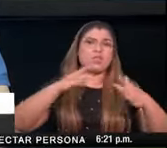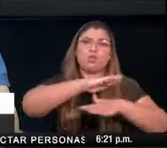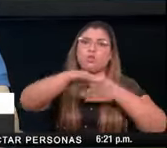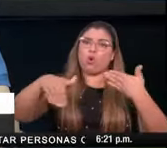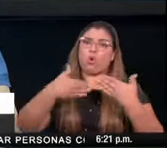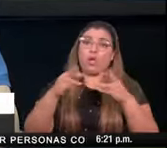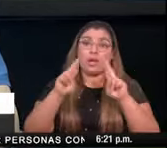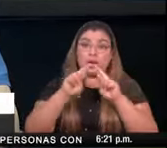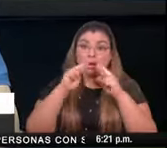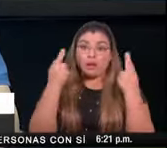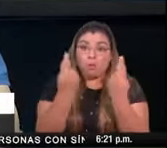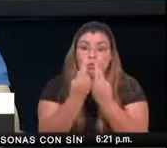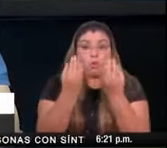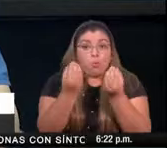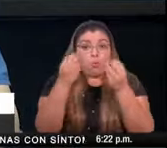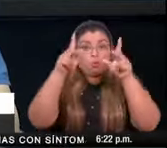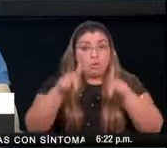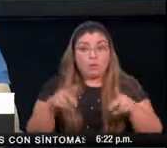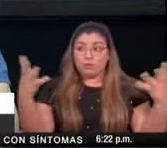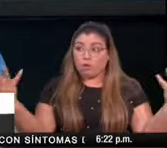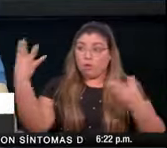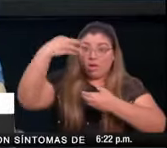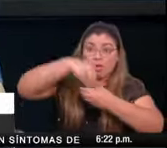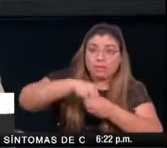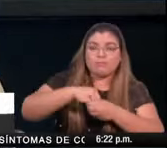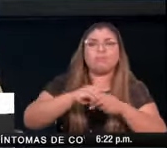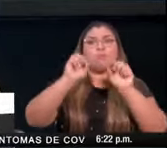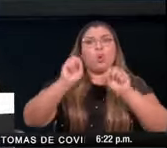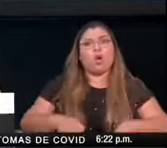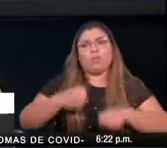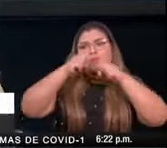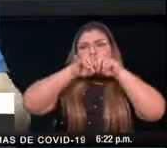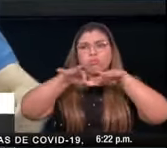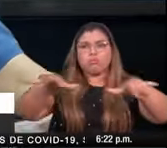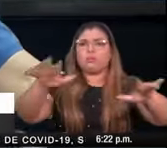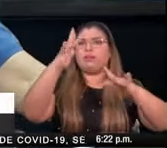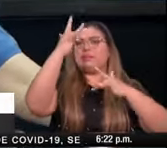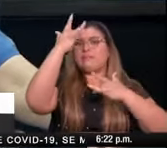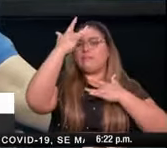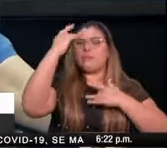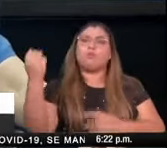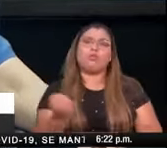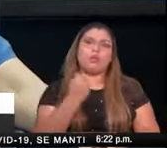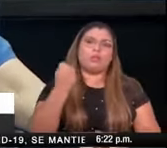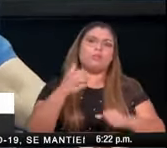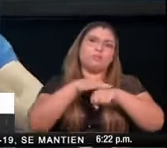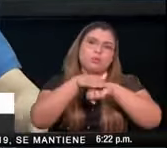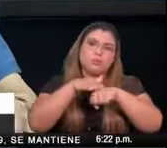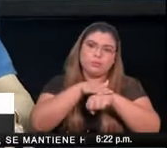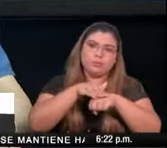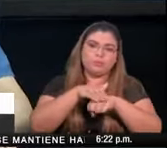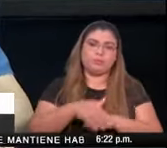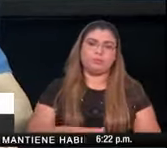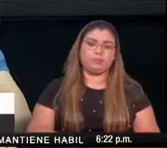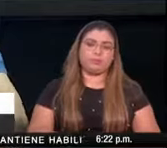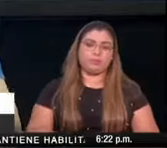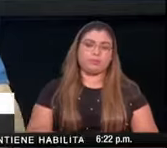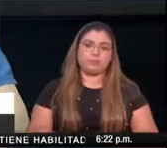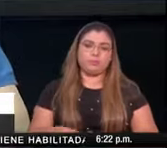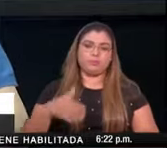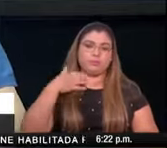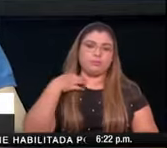masivas nos llevan a contagios masivos mantengamos estas medidas en ese sentido y